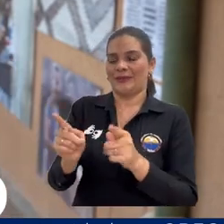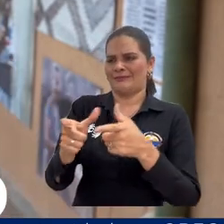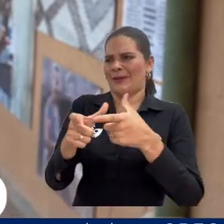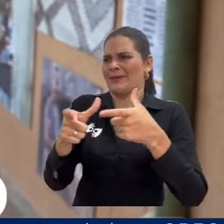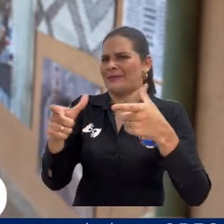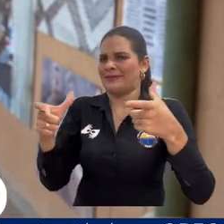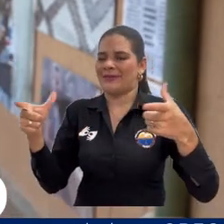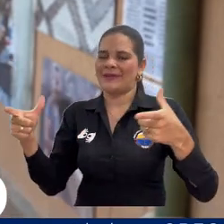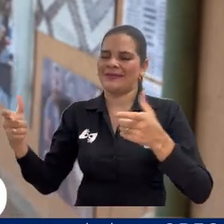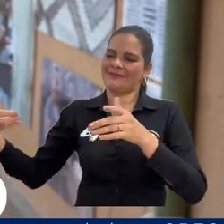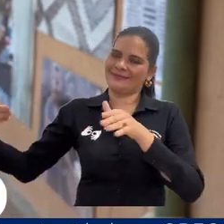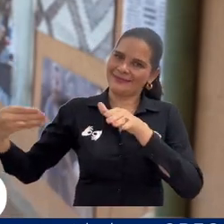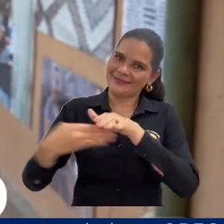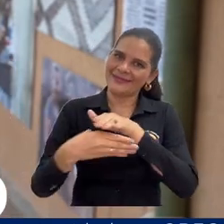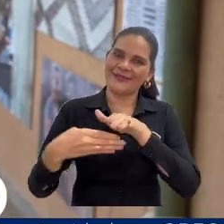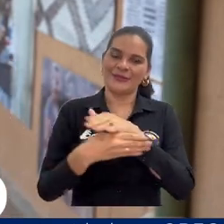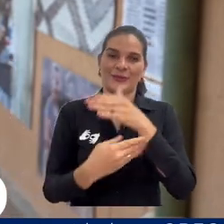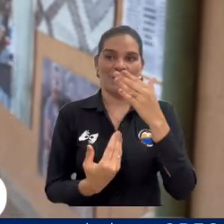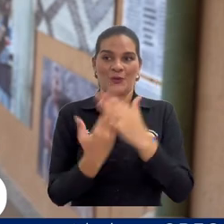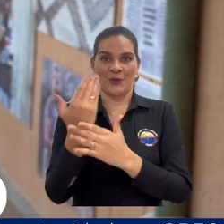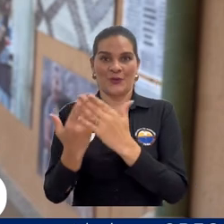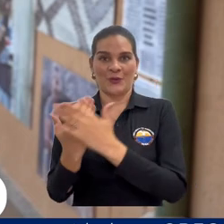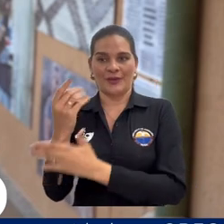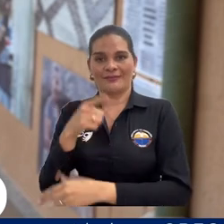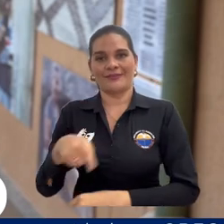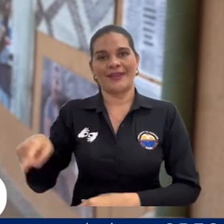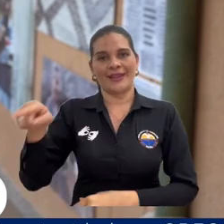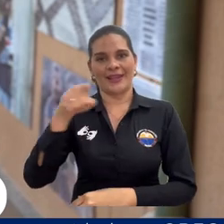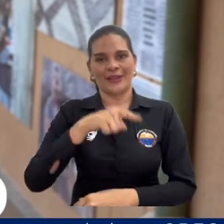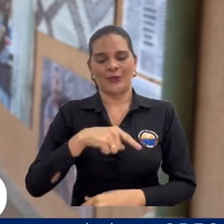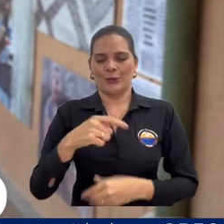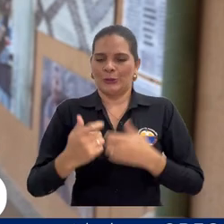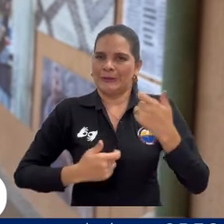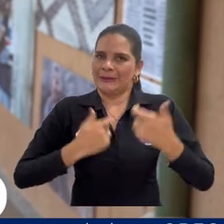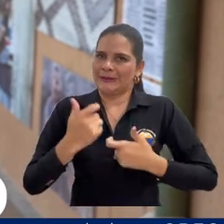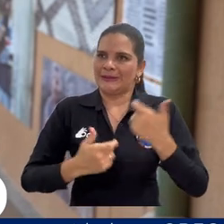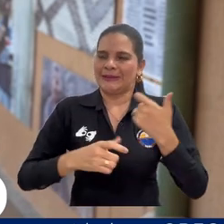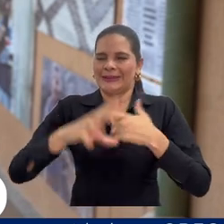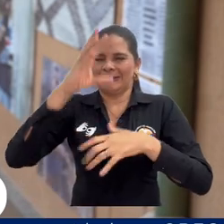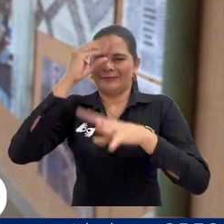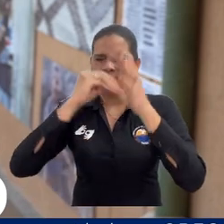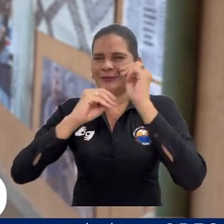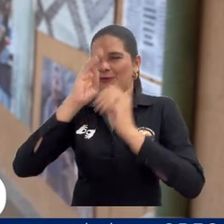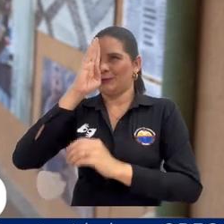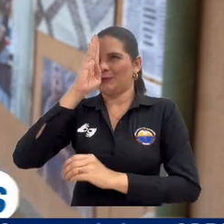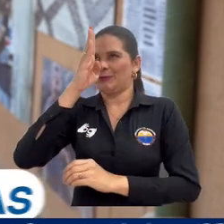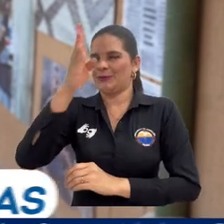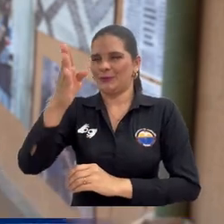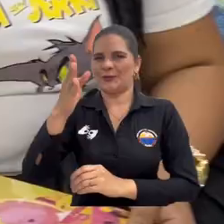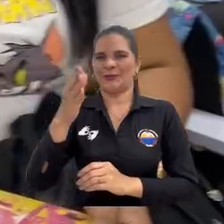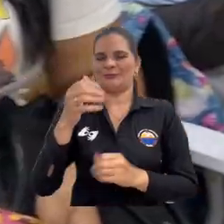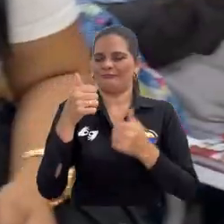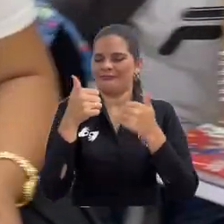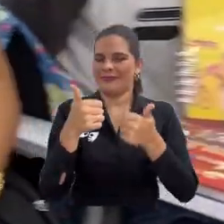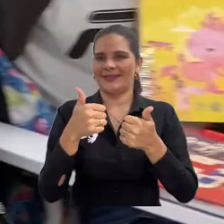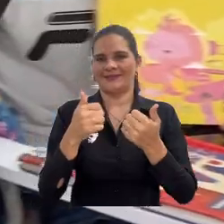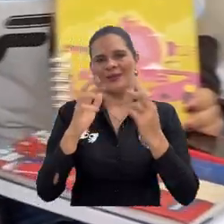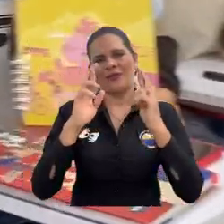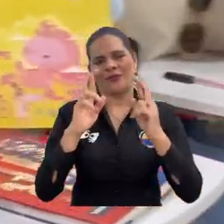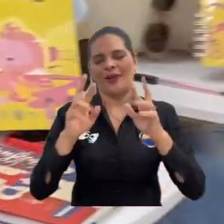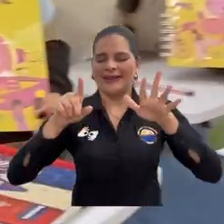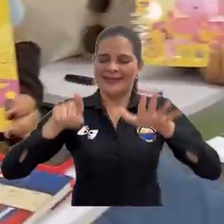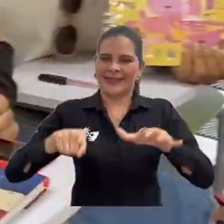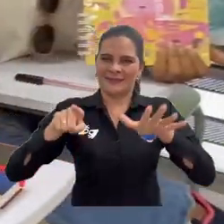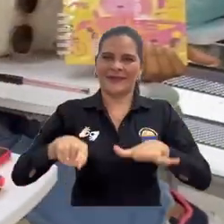a nuevos estudiantes que seguramente comienzan su etapa para construir un futuro. Que sea un